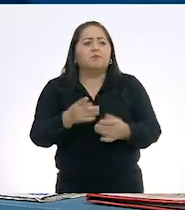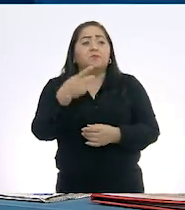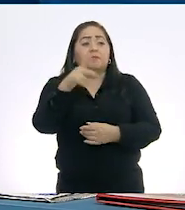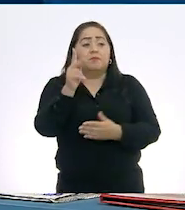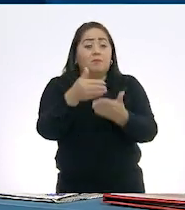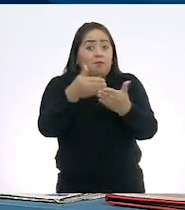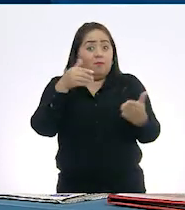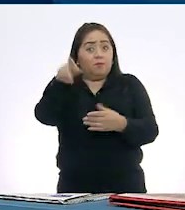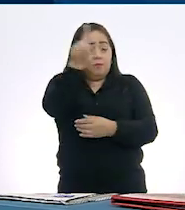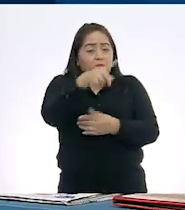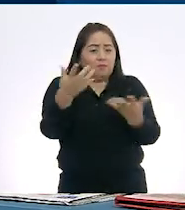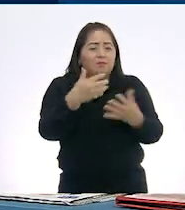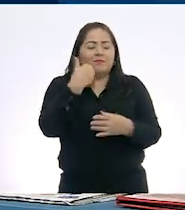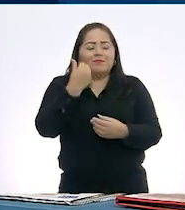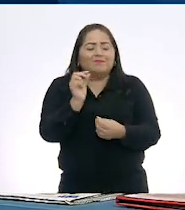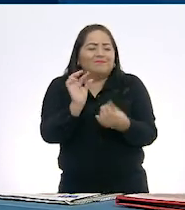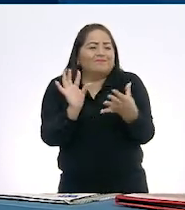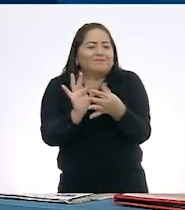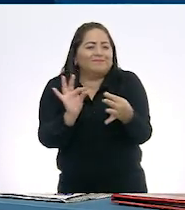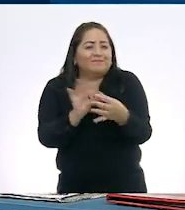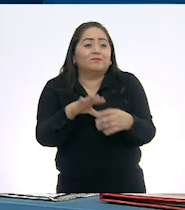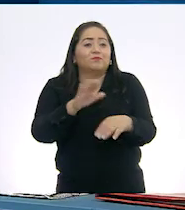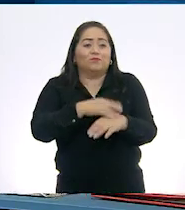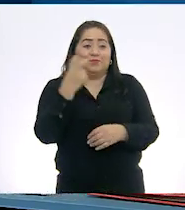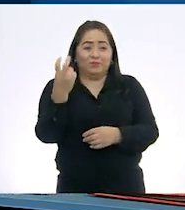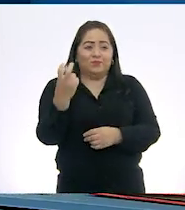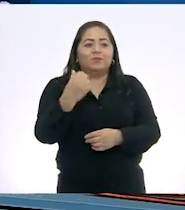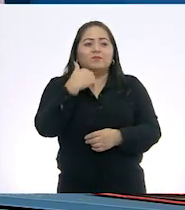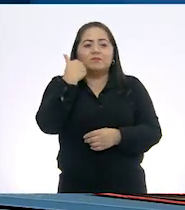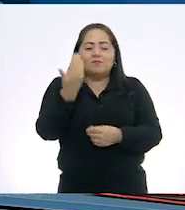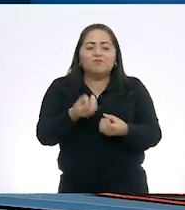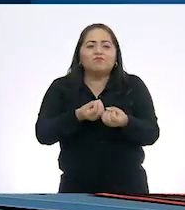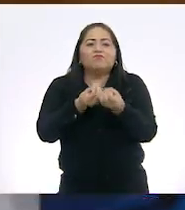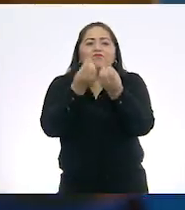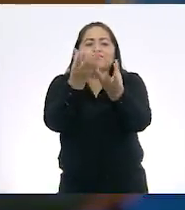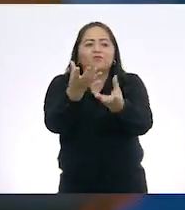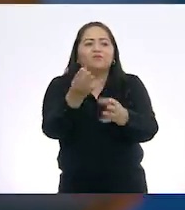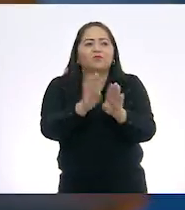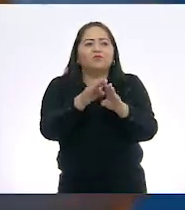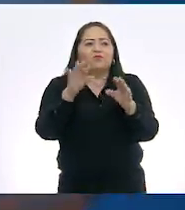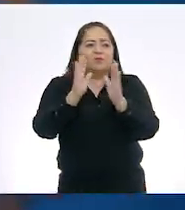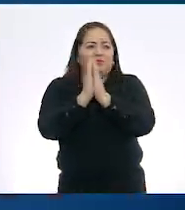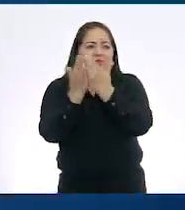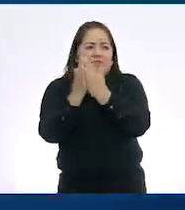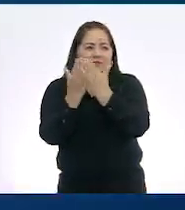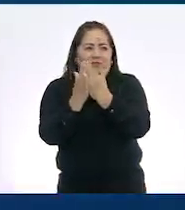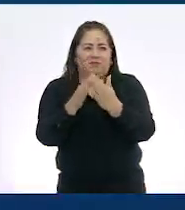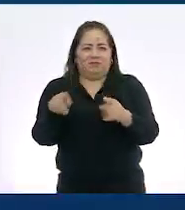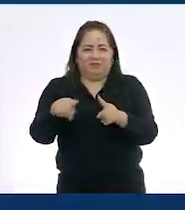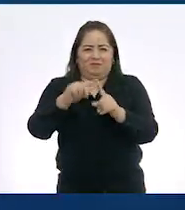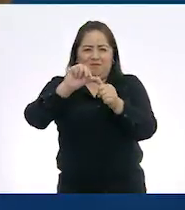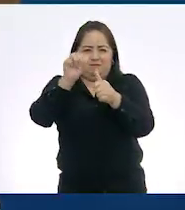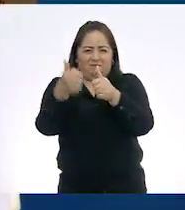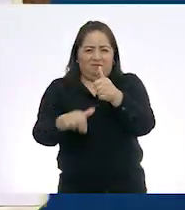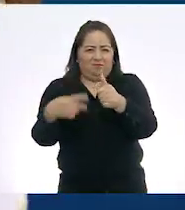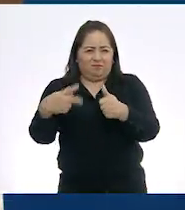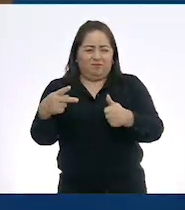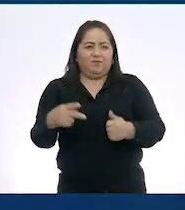de que ustedes lo hagan, quiero inspirarlos un poquito. Y por eso, quiero compartirles unos libros artesanales. Artesanales.